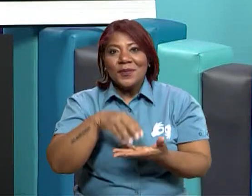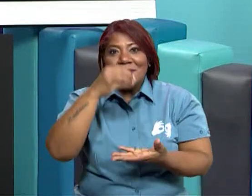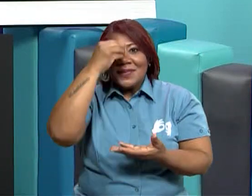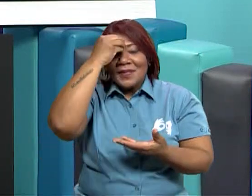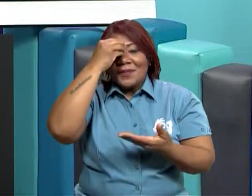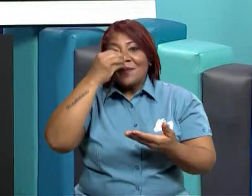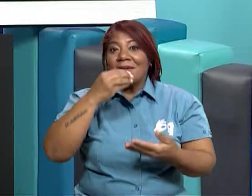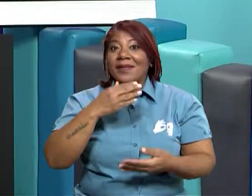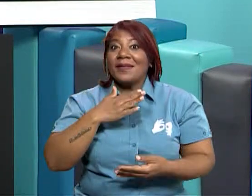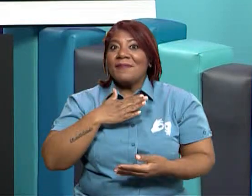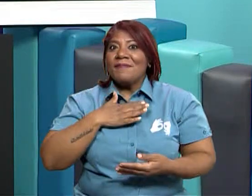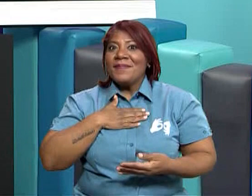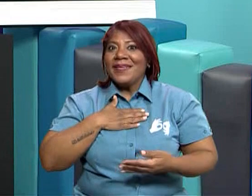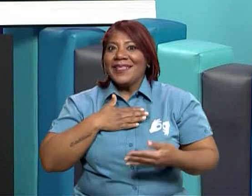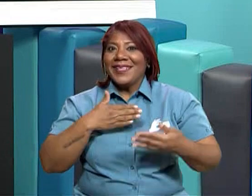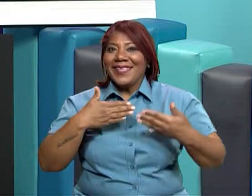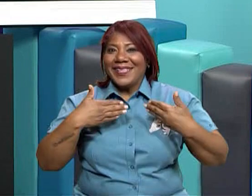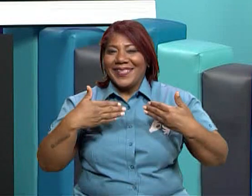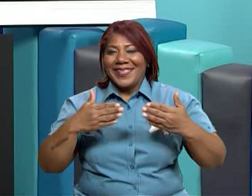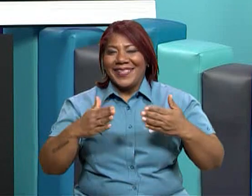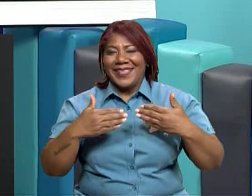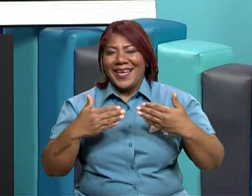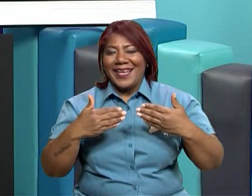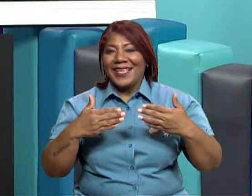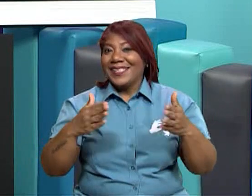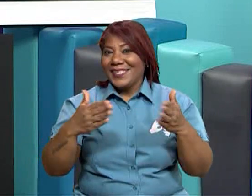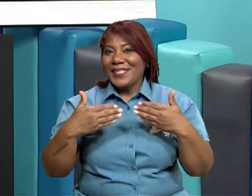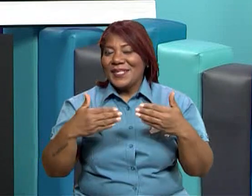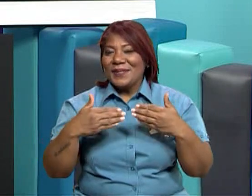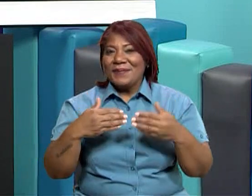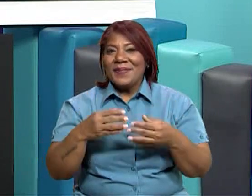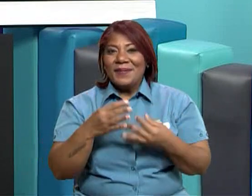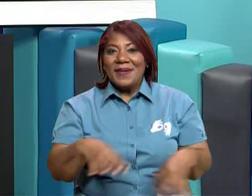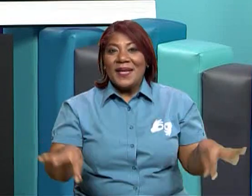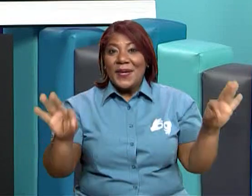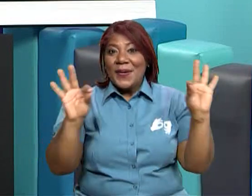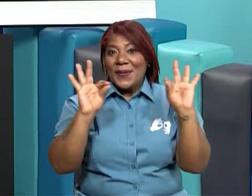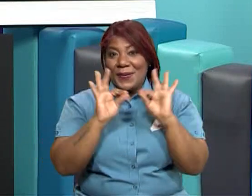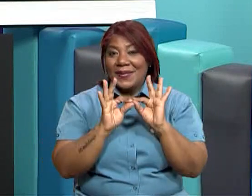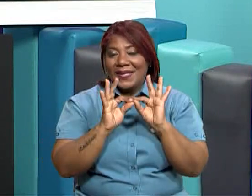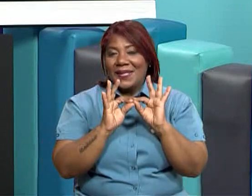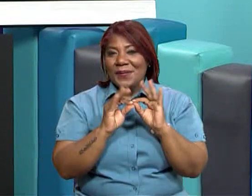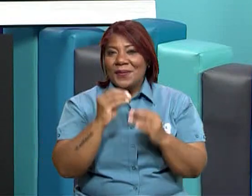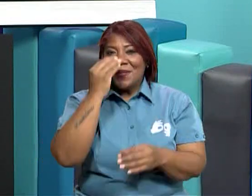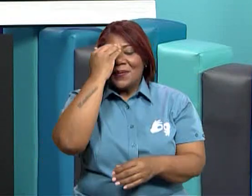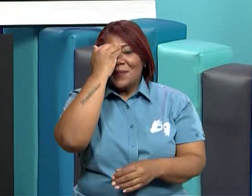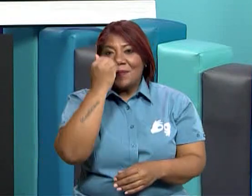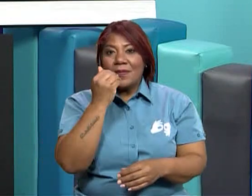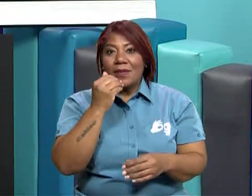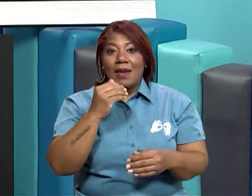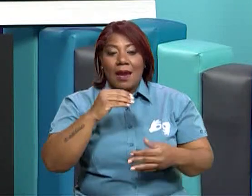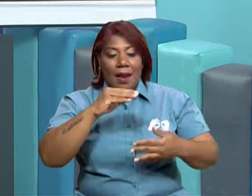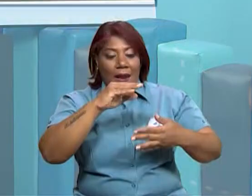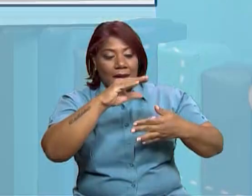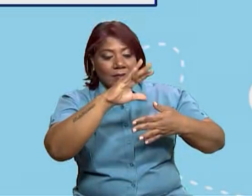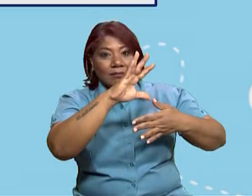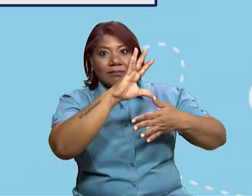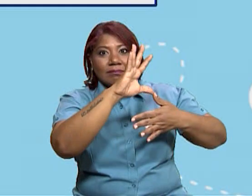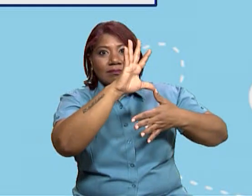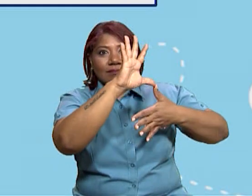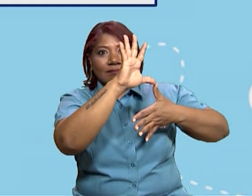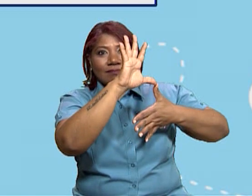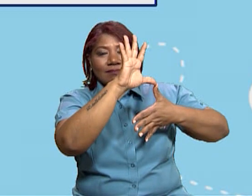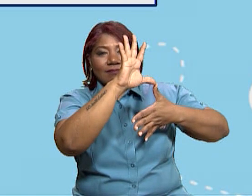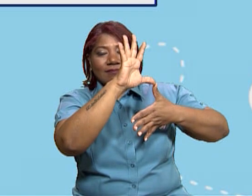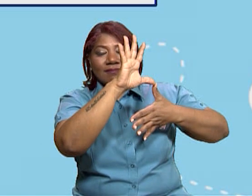nuestro país. Entonces, vamos a ver cuál es la importancia de nuestra posición geográfica. Y vamos a